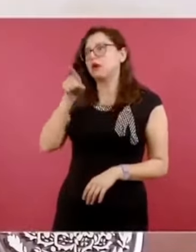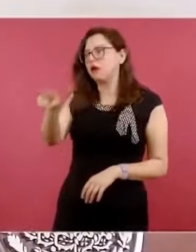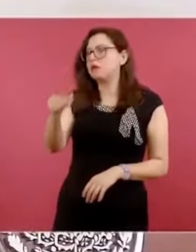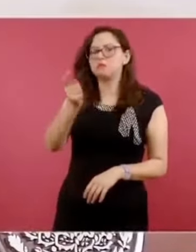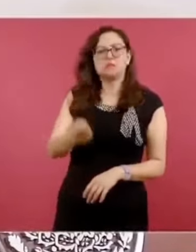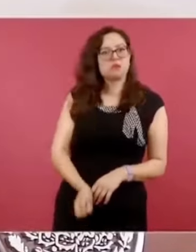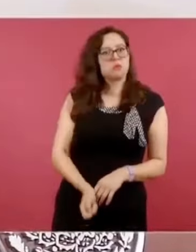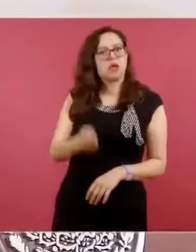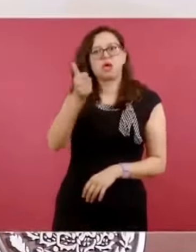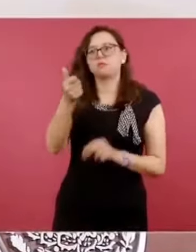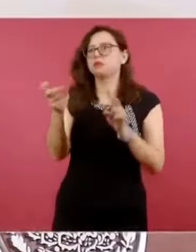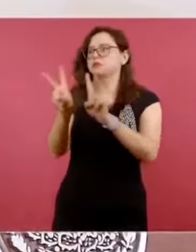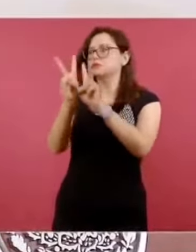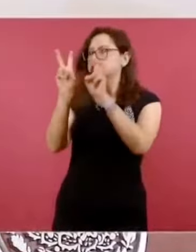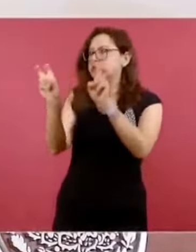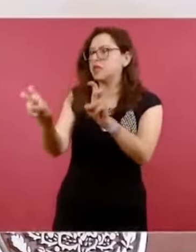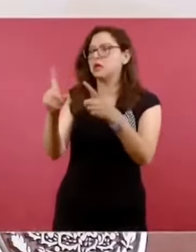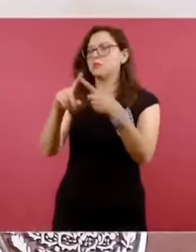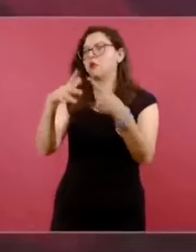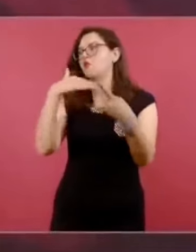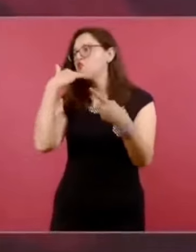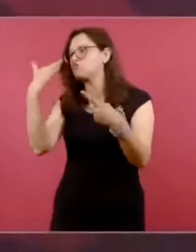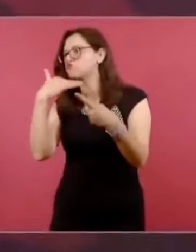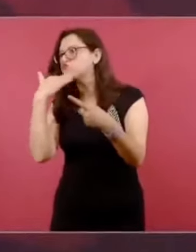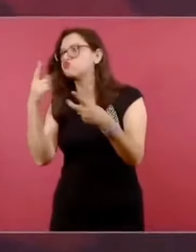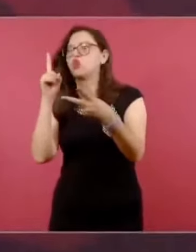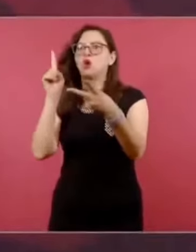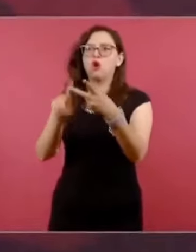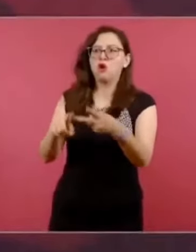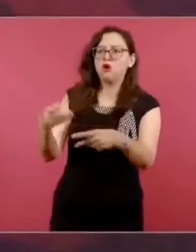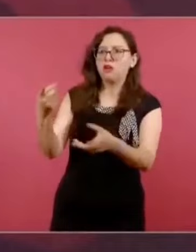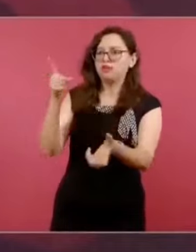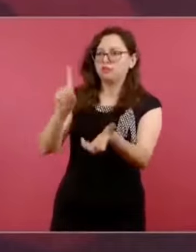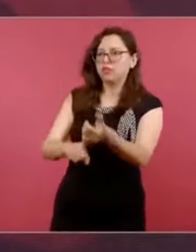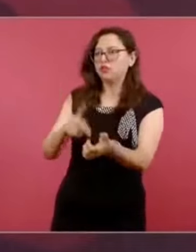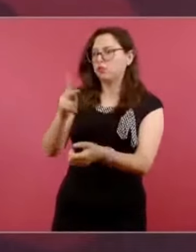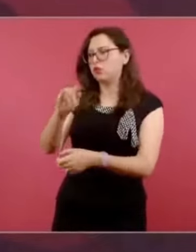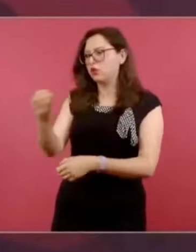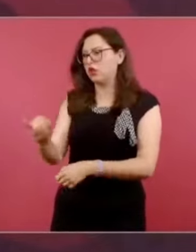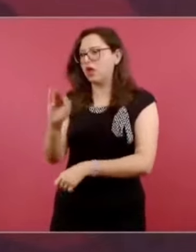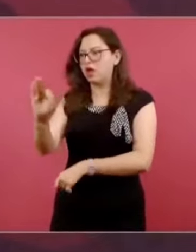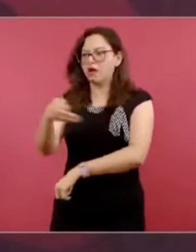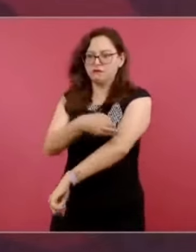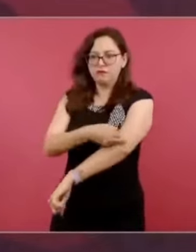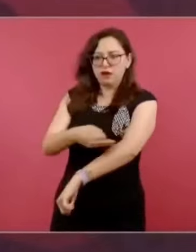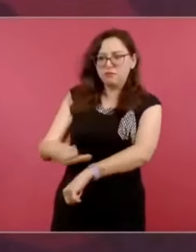y del nepotismo que existe en el Poder Judicial